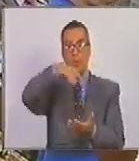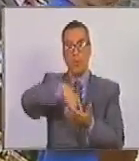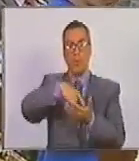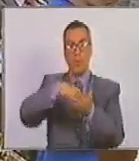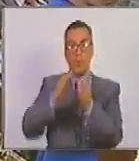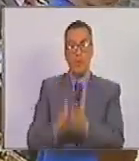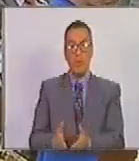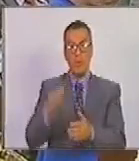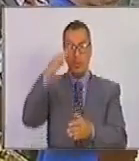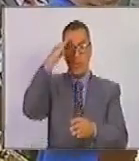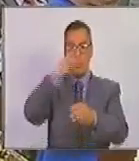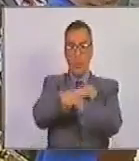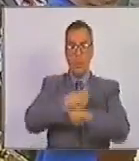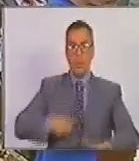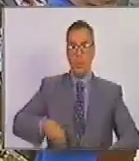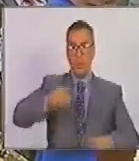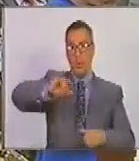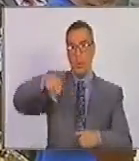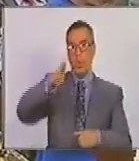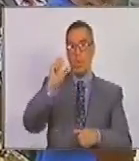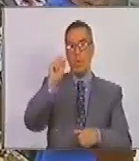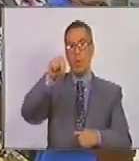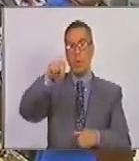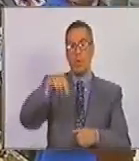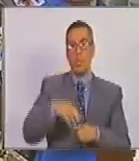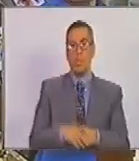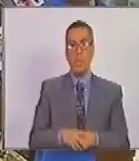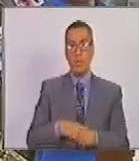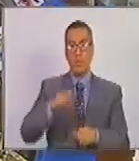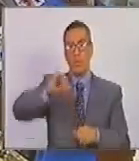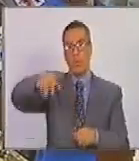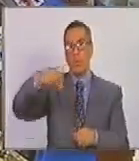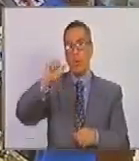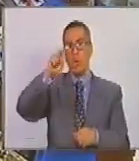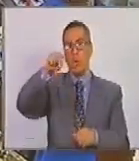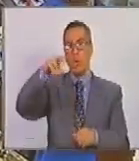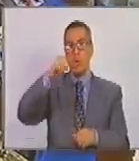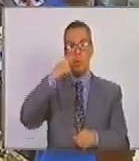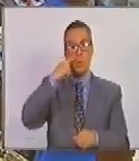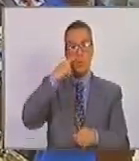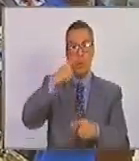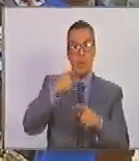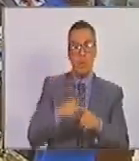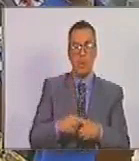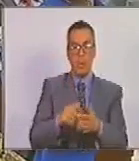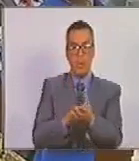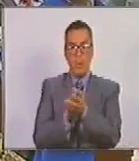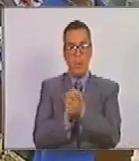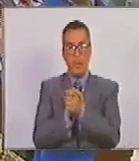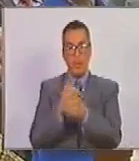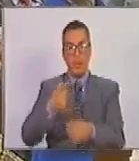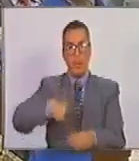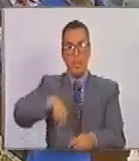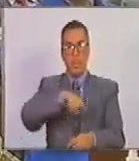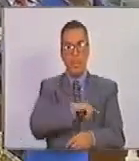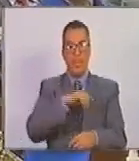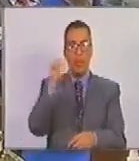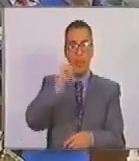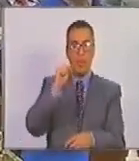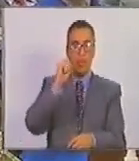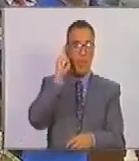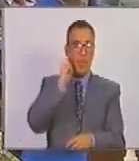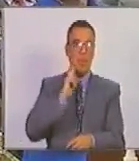general Juan José Flores. Juan José Flores tuvo la misión de mano de nuestro libertador